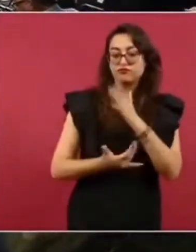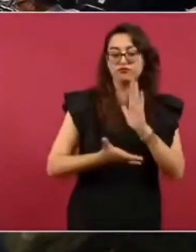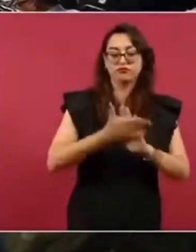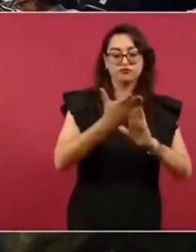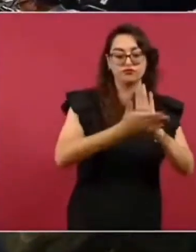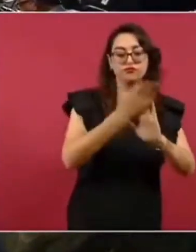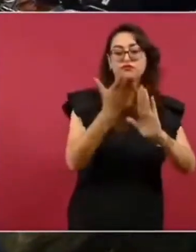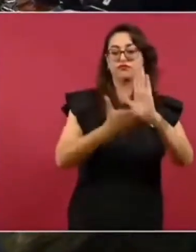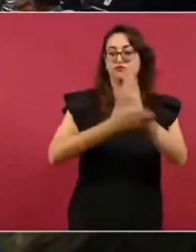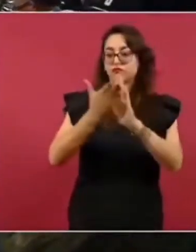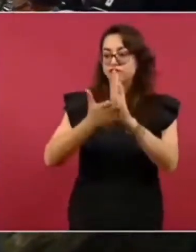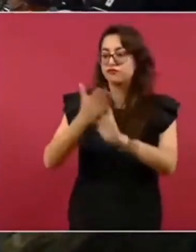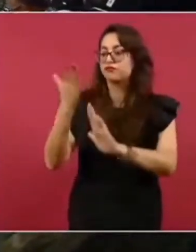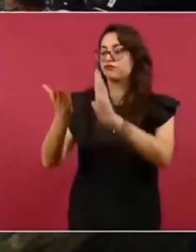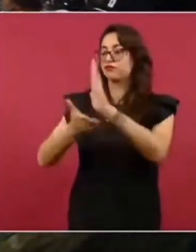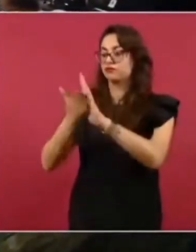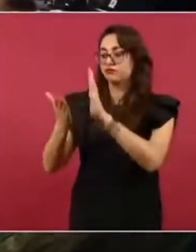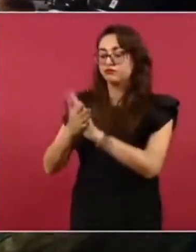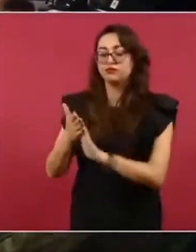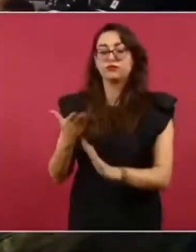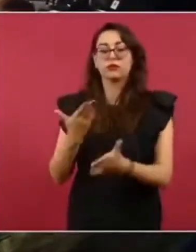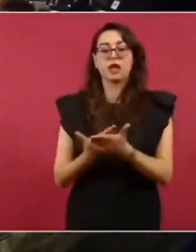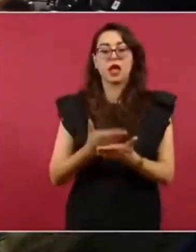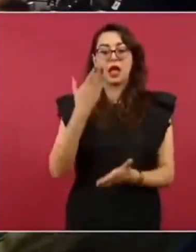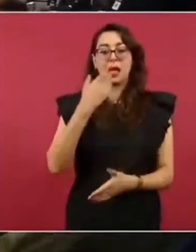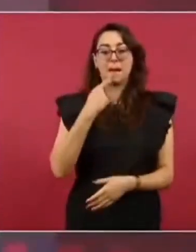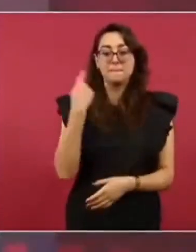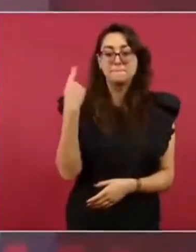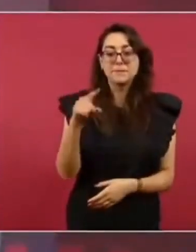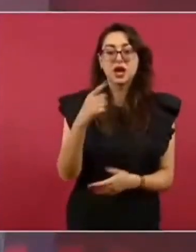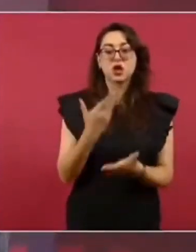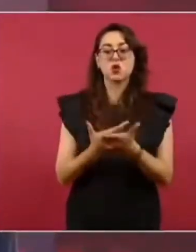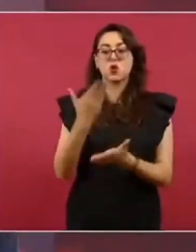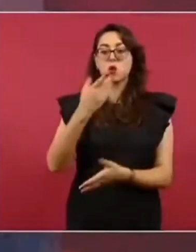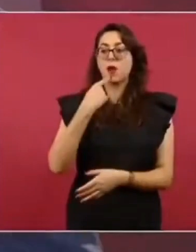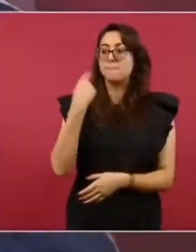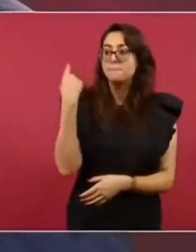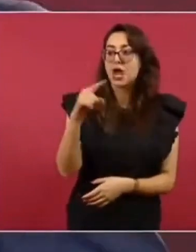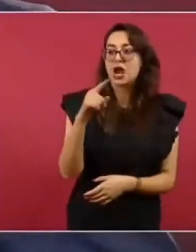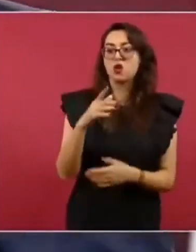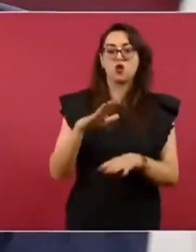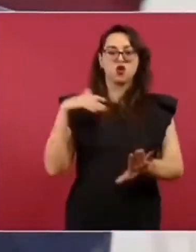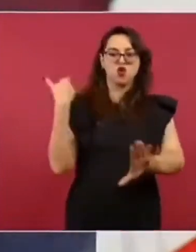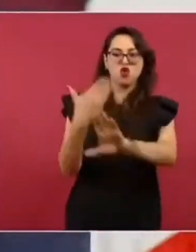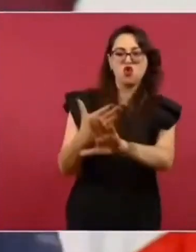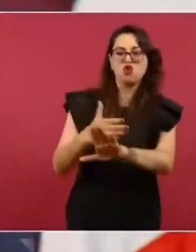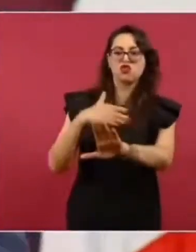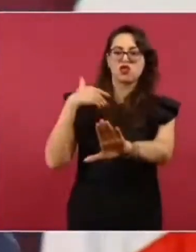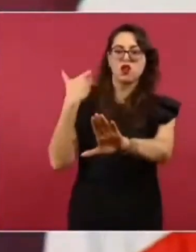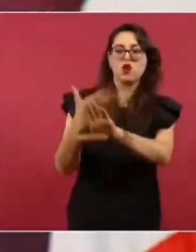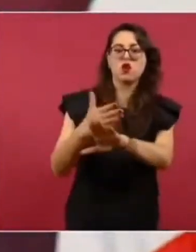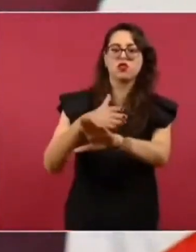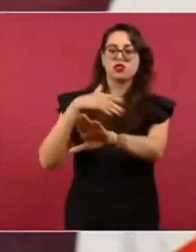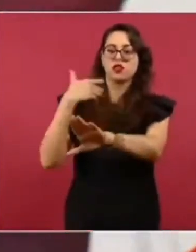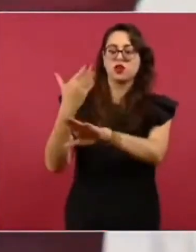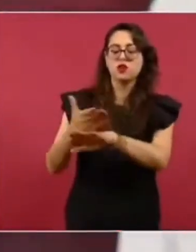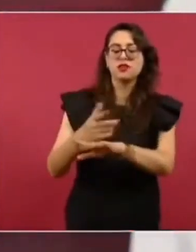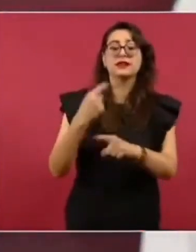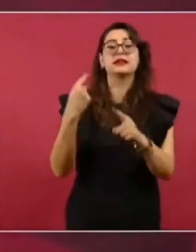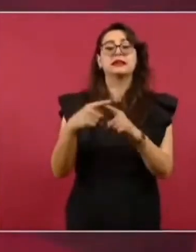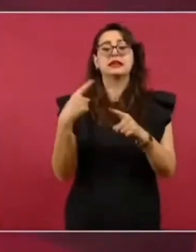se promueven por un grupo vinculado a